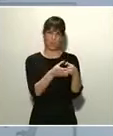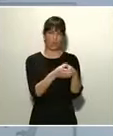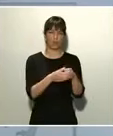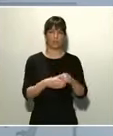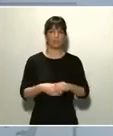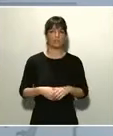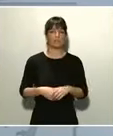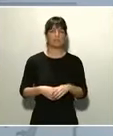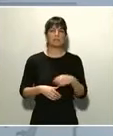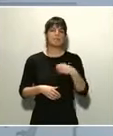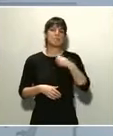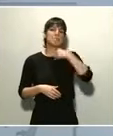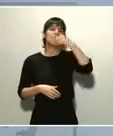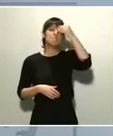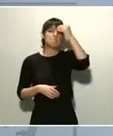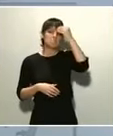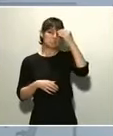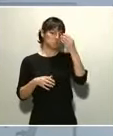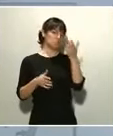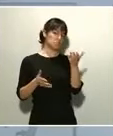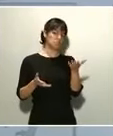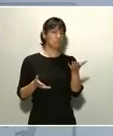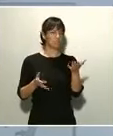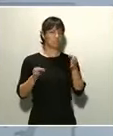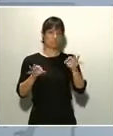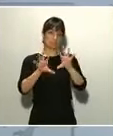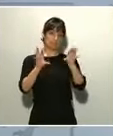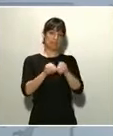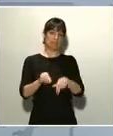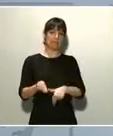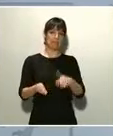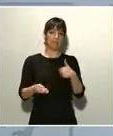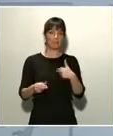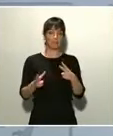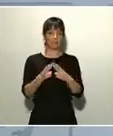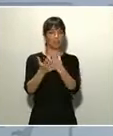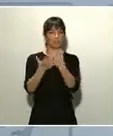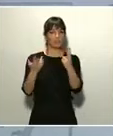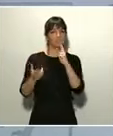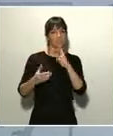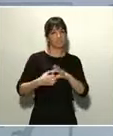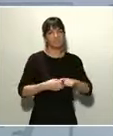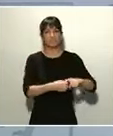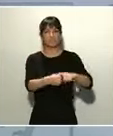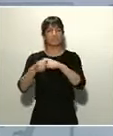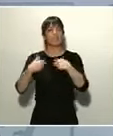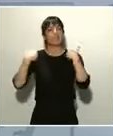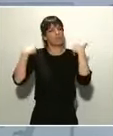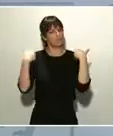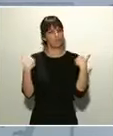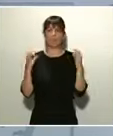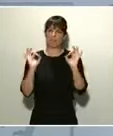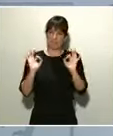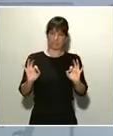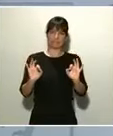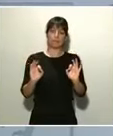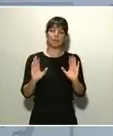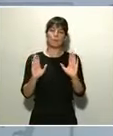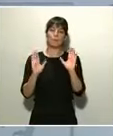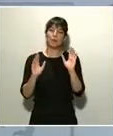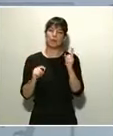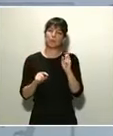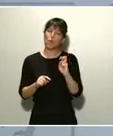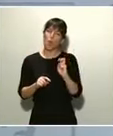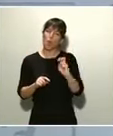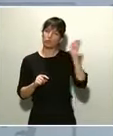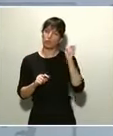en líneas generales la respuesta de una sociedad solidaria y responsable. Pero hay otro tipo de indisciplina a la que me gustaría